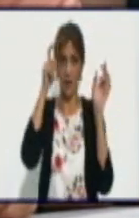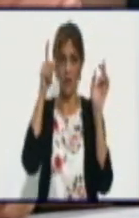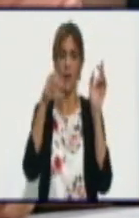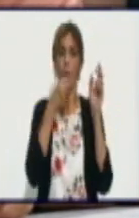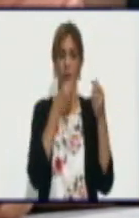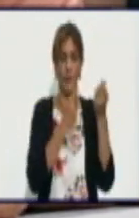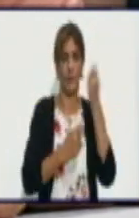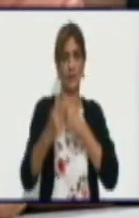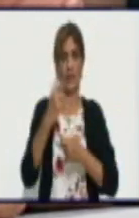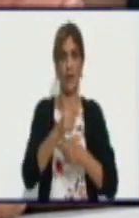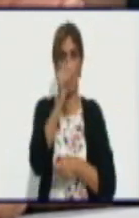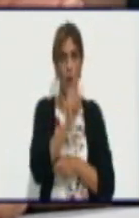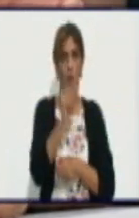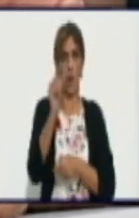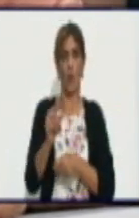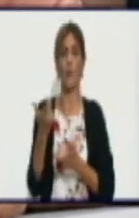turismo.